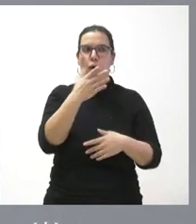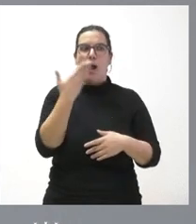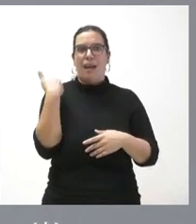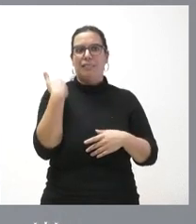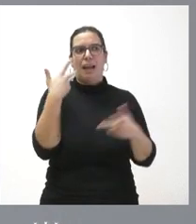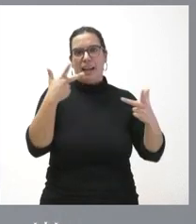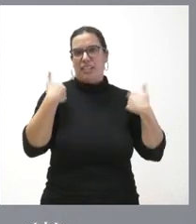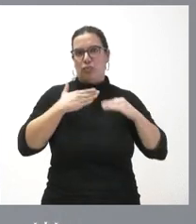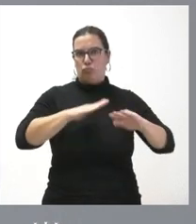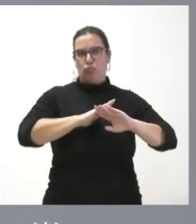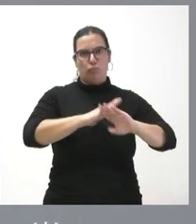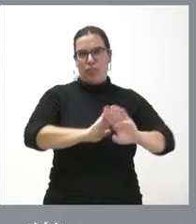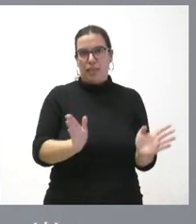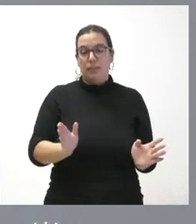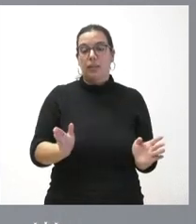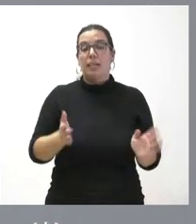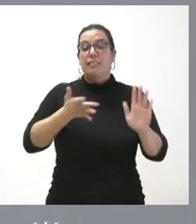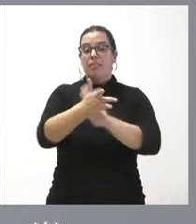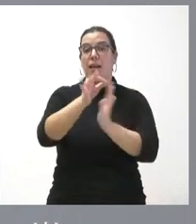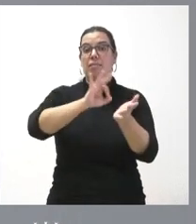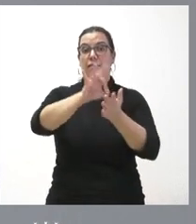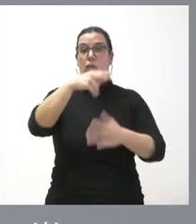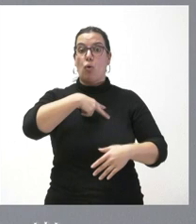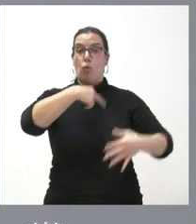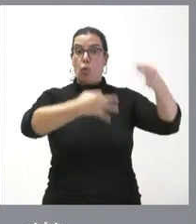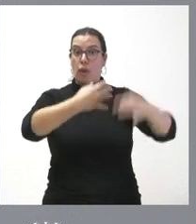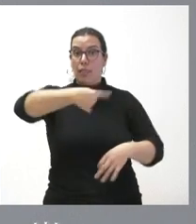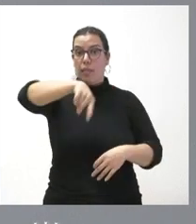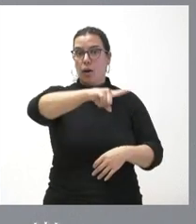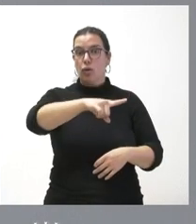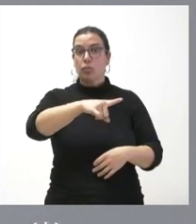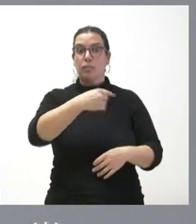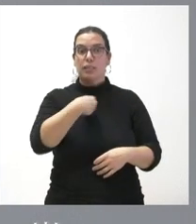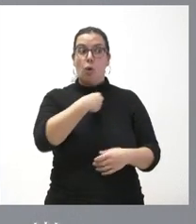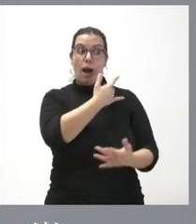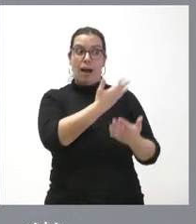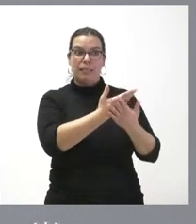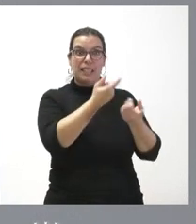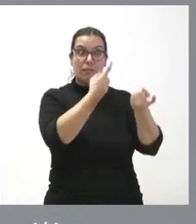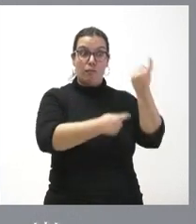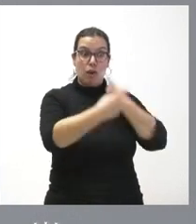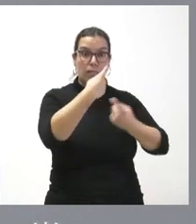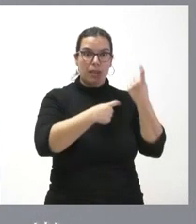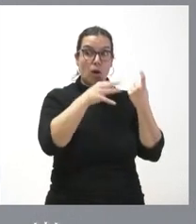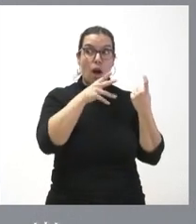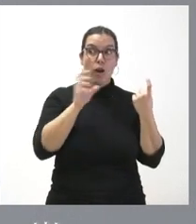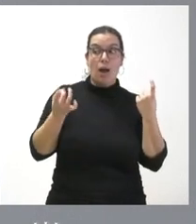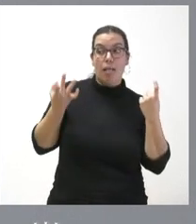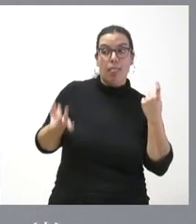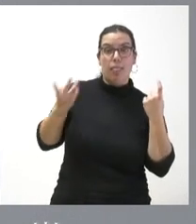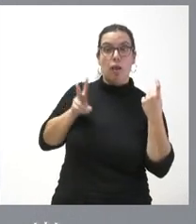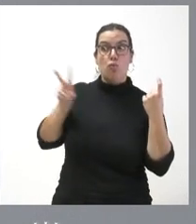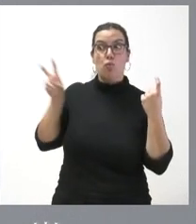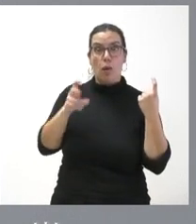de otra manera los servicios jurídicos tendrán que tener en cuenta a lo que ya estaban trabajando los aspectos relacionados con lo que hemos visto